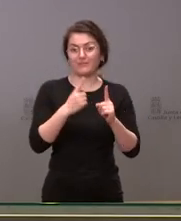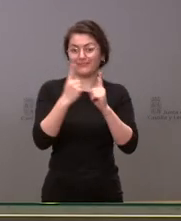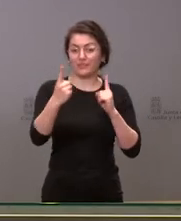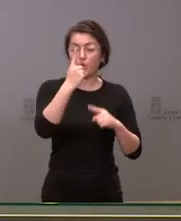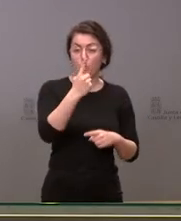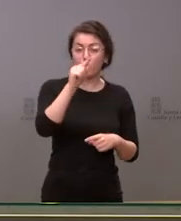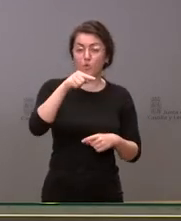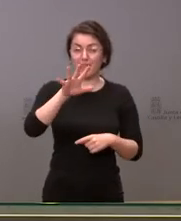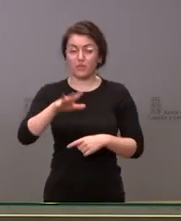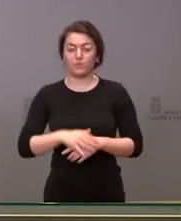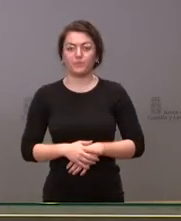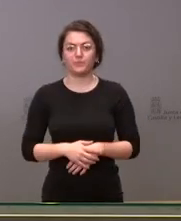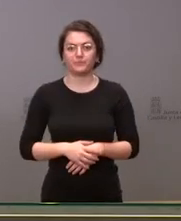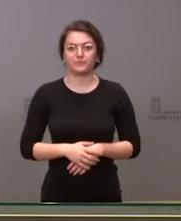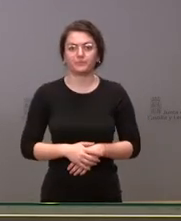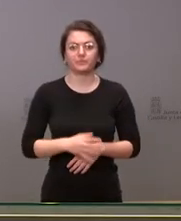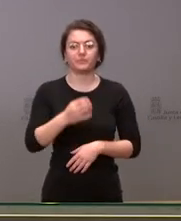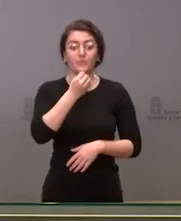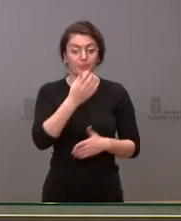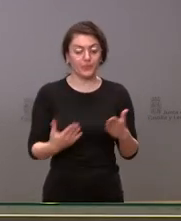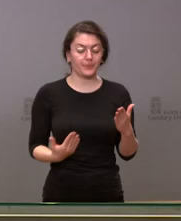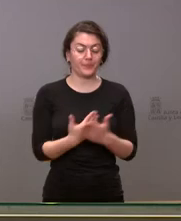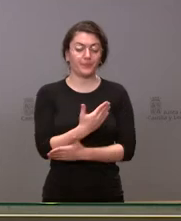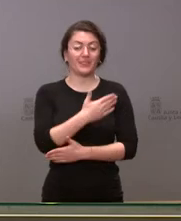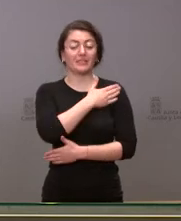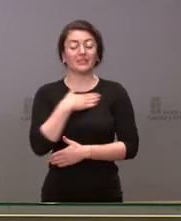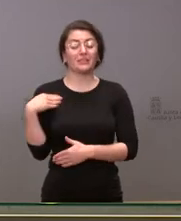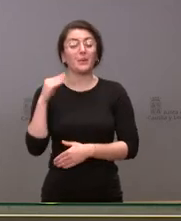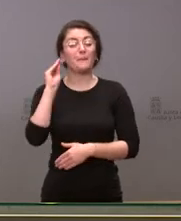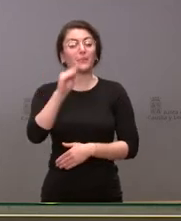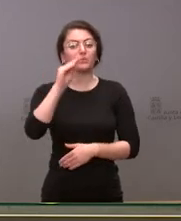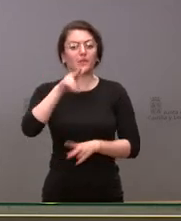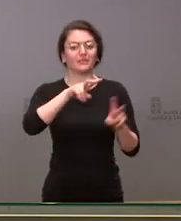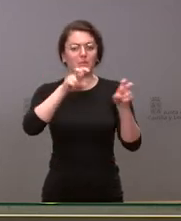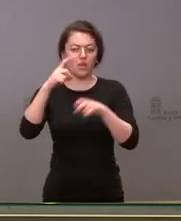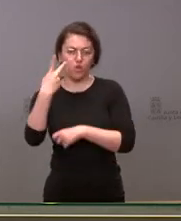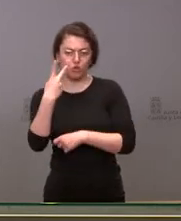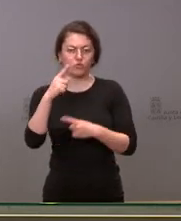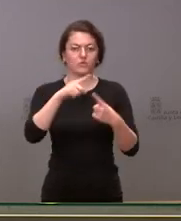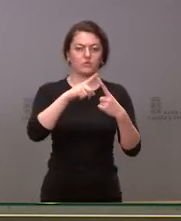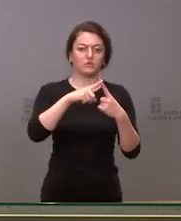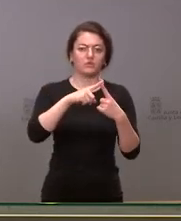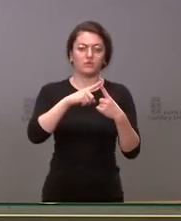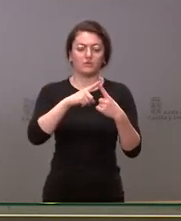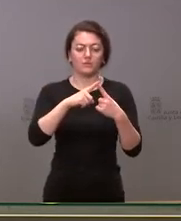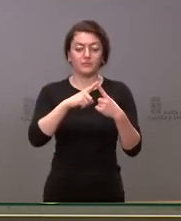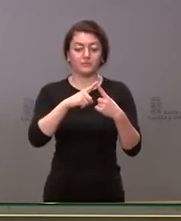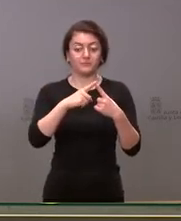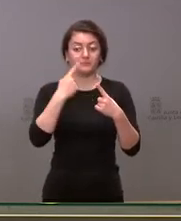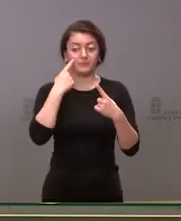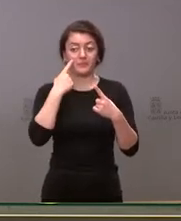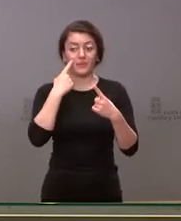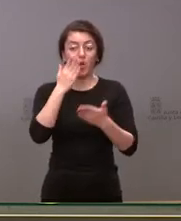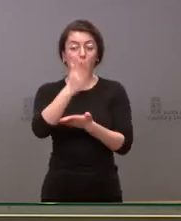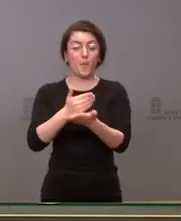Sí, buenos días Sí, buenos días Quería preguntarle por dos cuestiones por un lado algunas comunidades